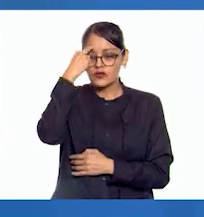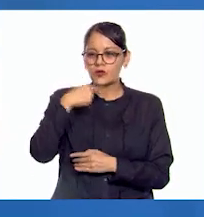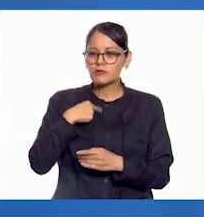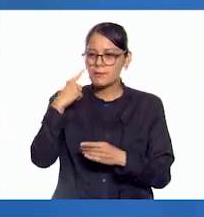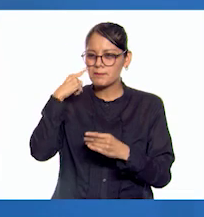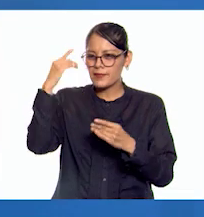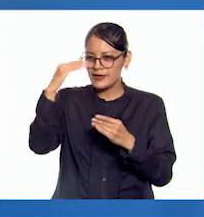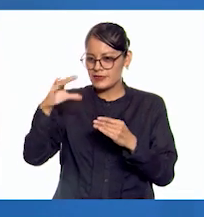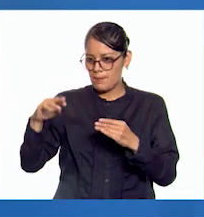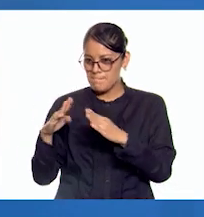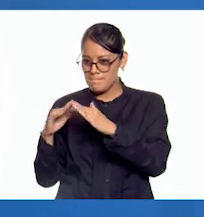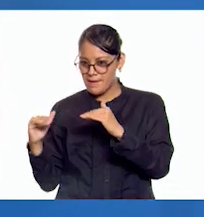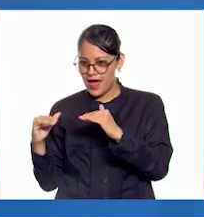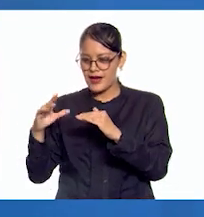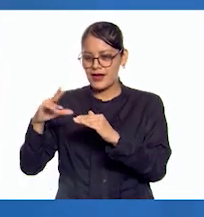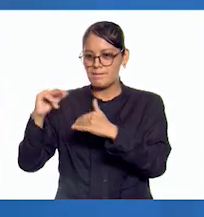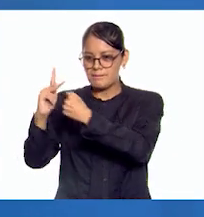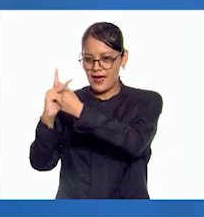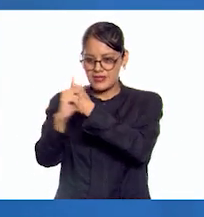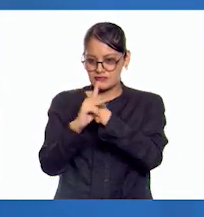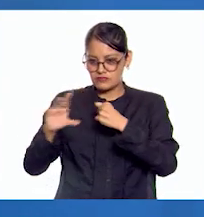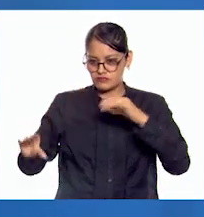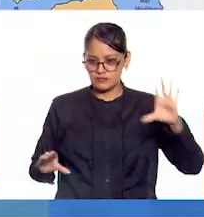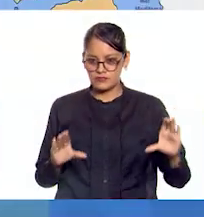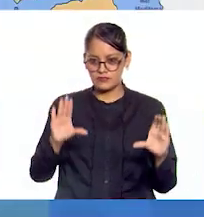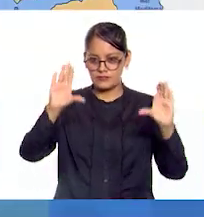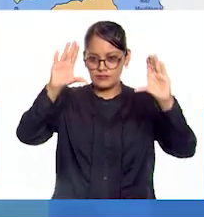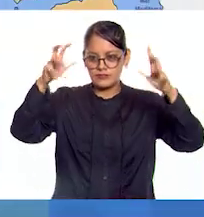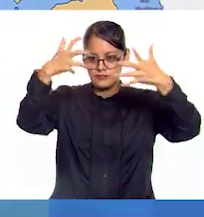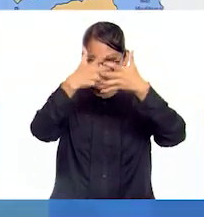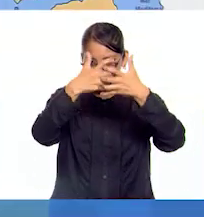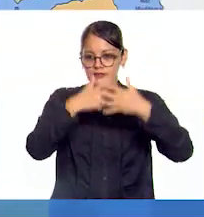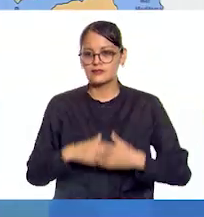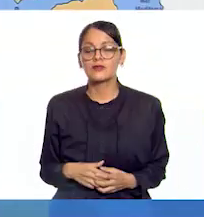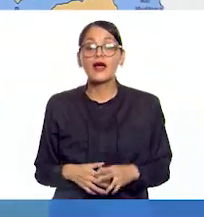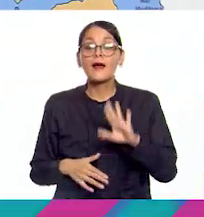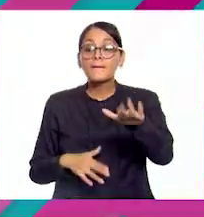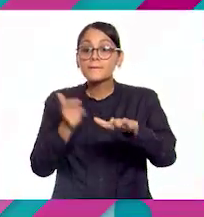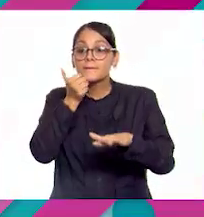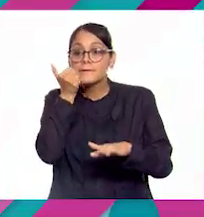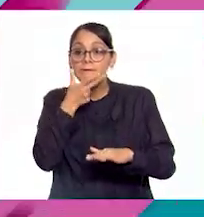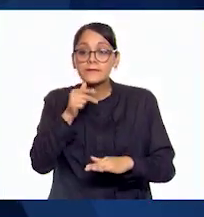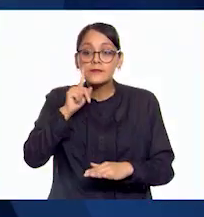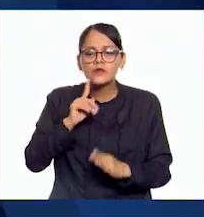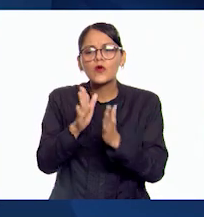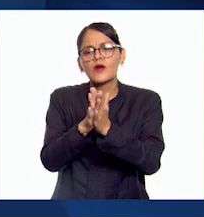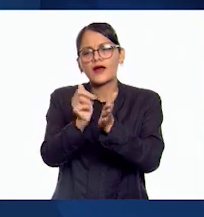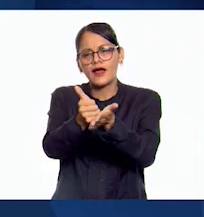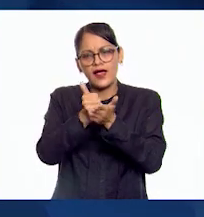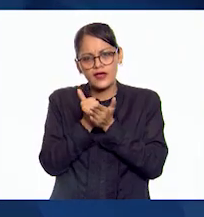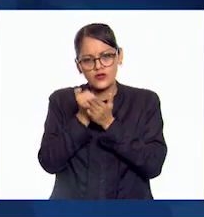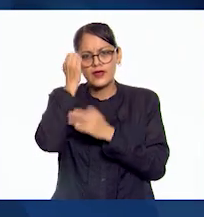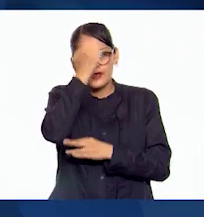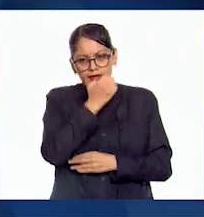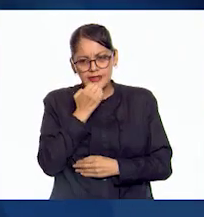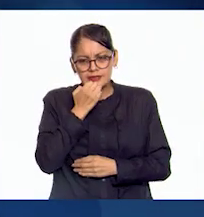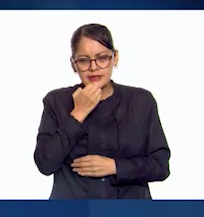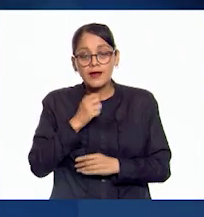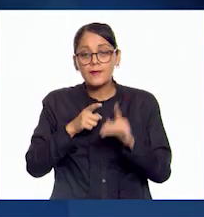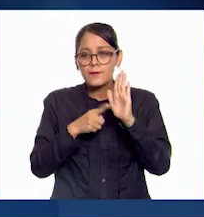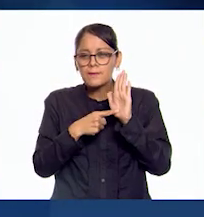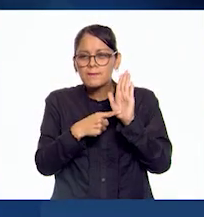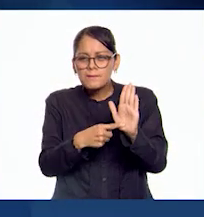y los mares que abarcó el Imperio. ¡Alumnas y alumnos en casa, ayúdenme por favor observando con